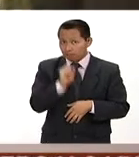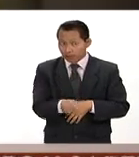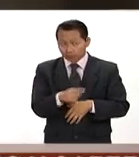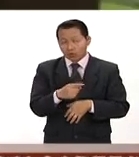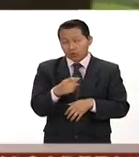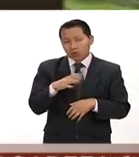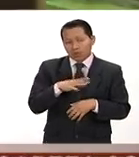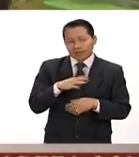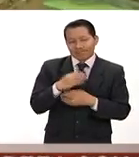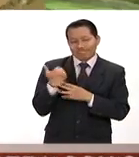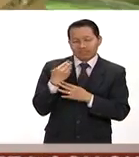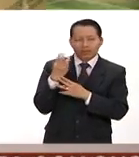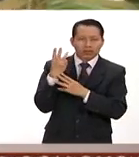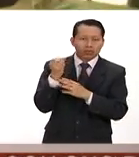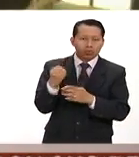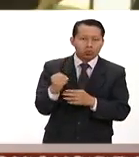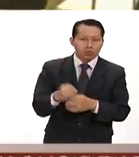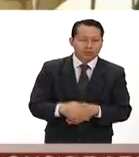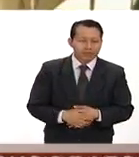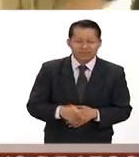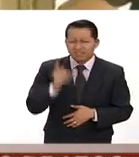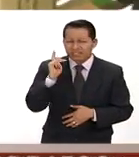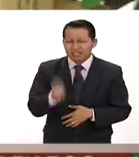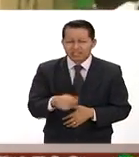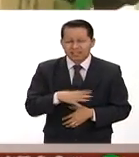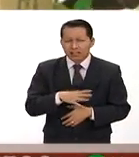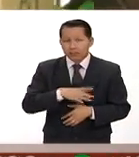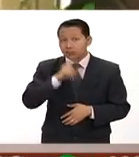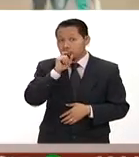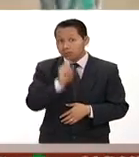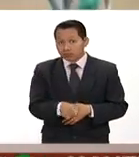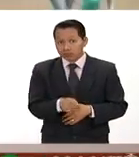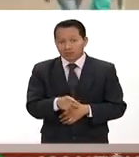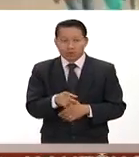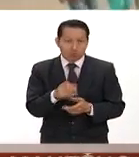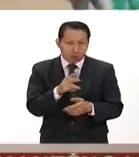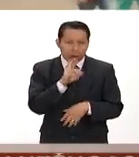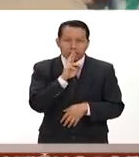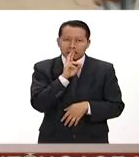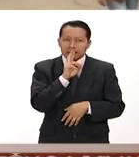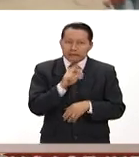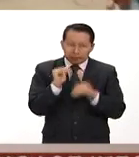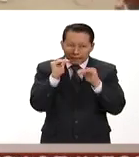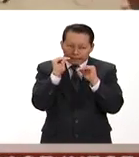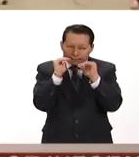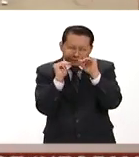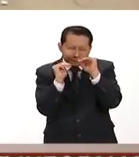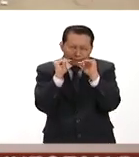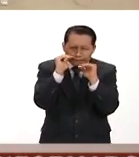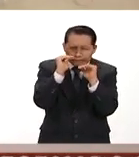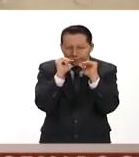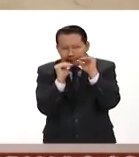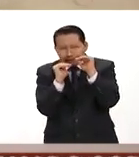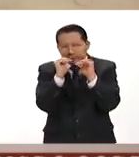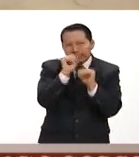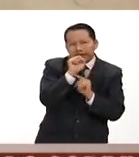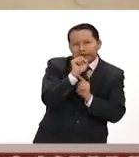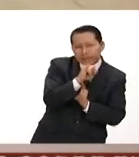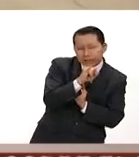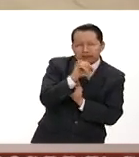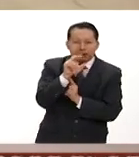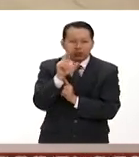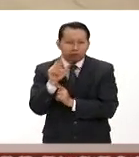después de los resultados que fueron muy estrechos entre el sí y el no